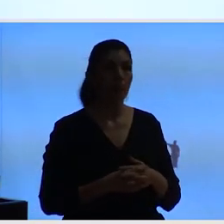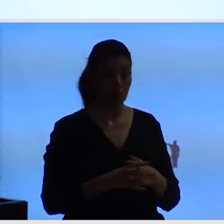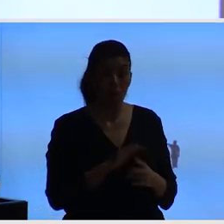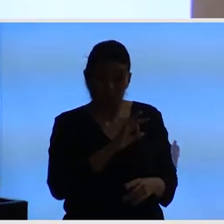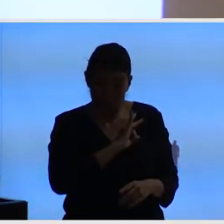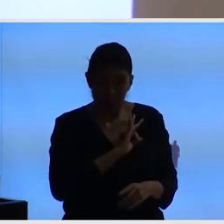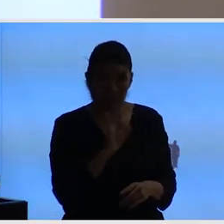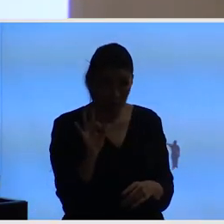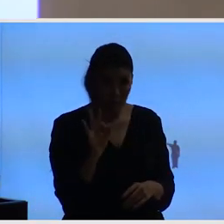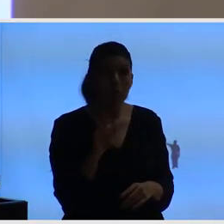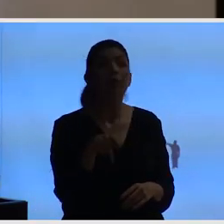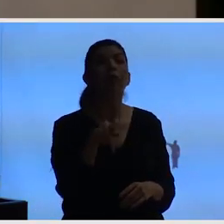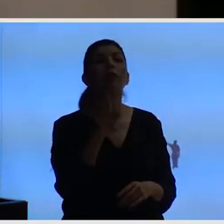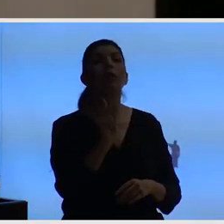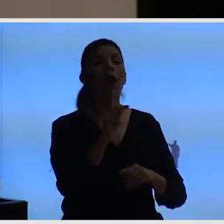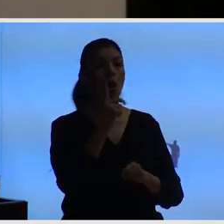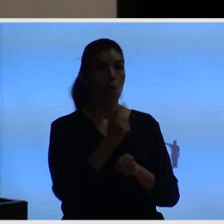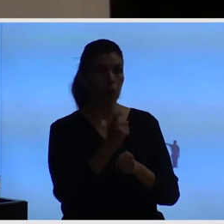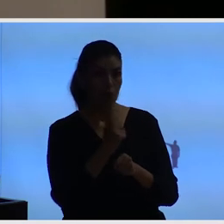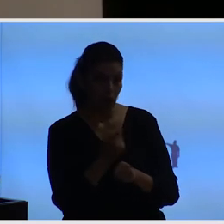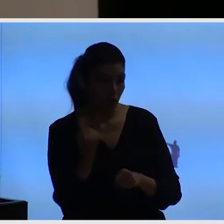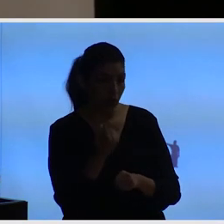ideas son buenas,